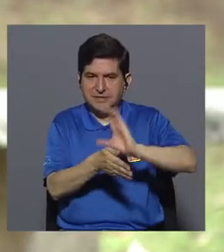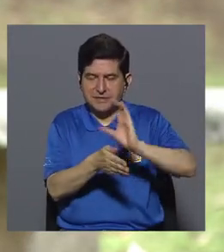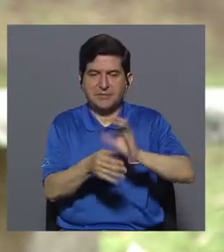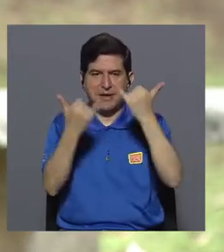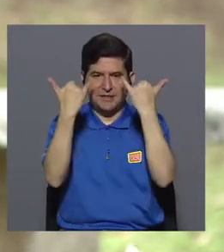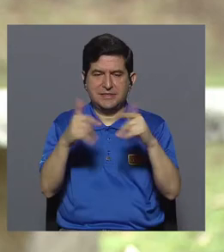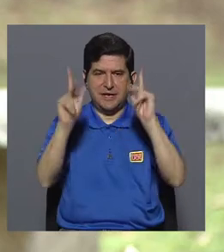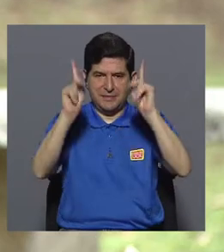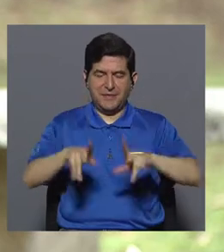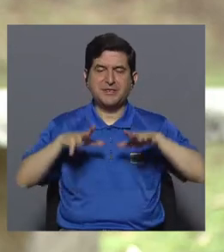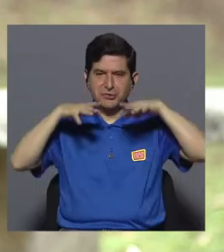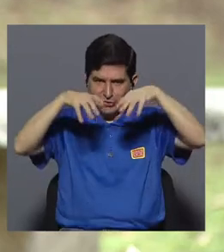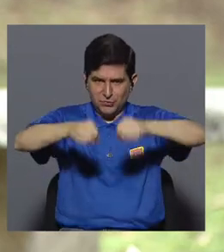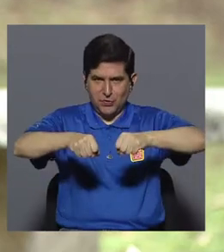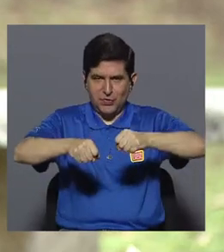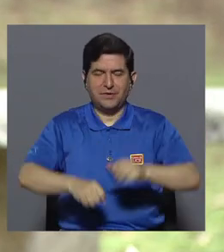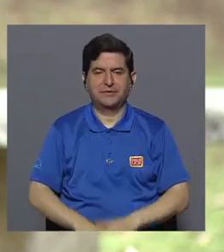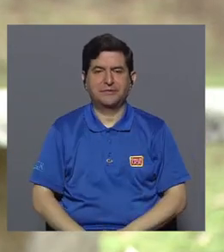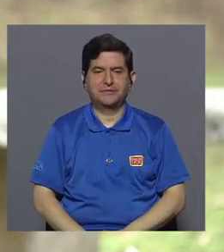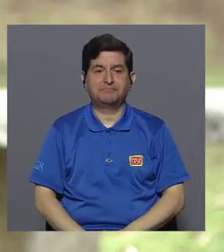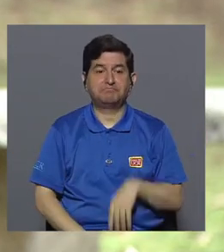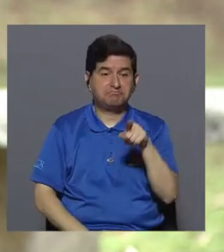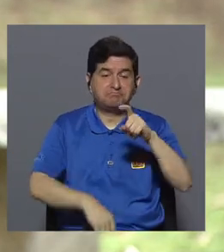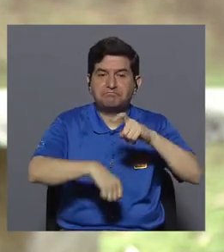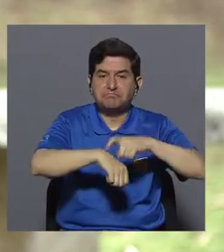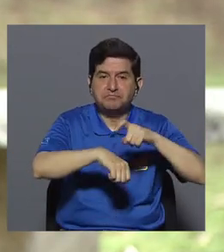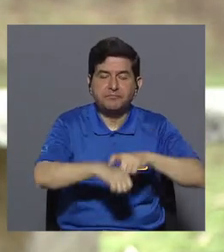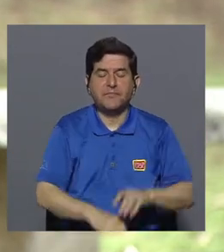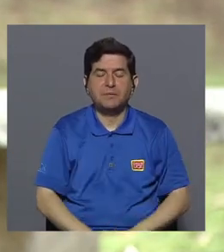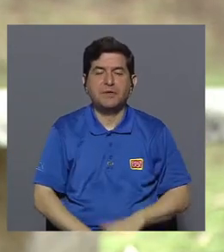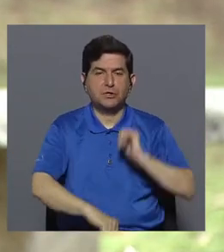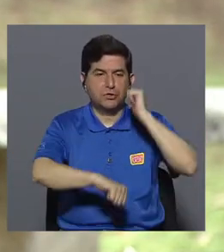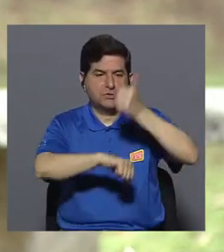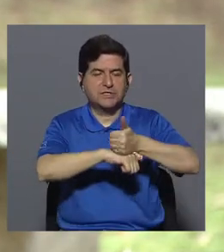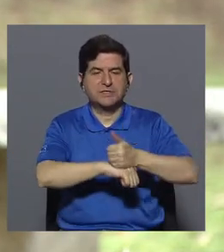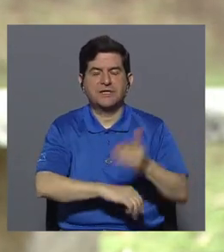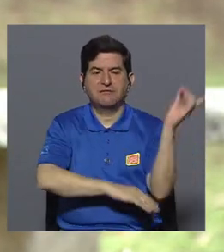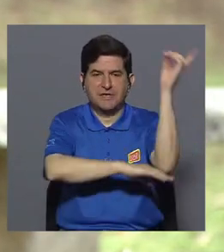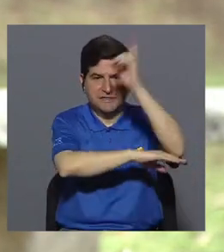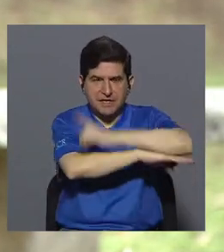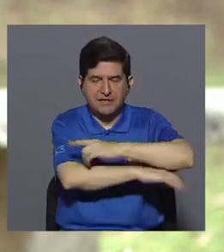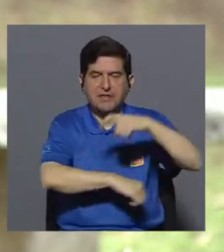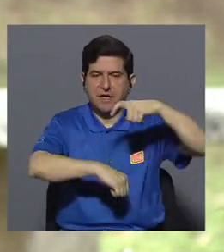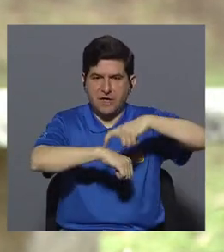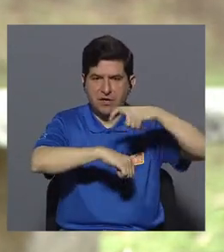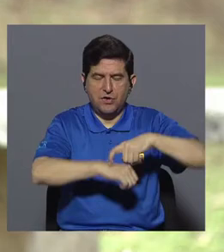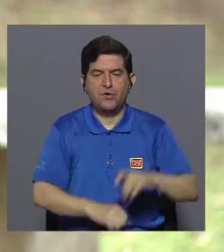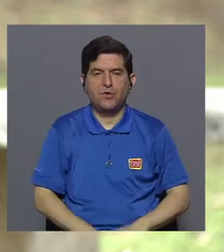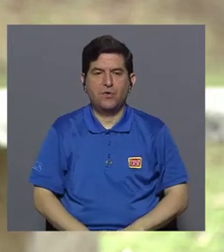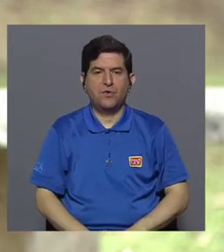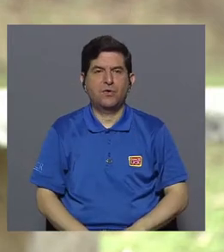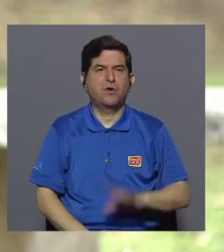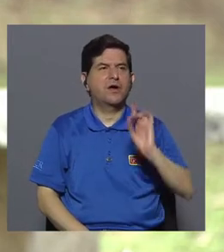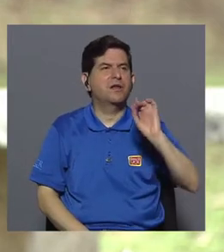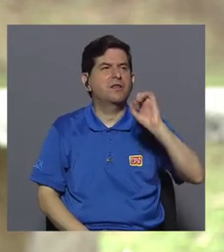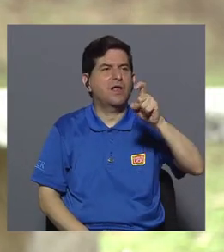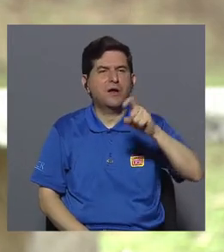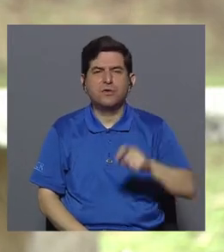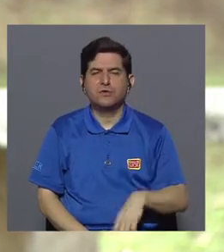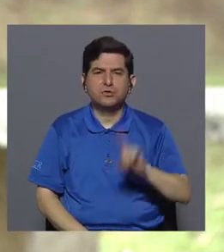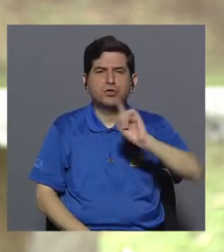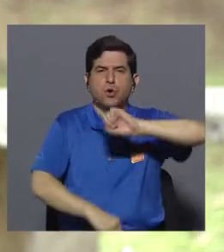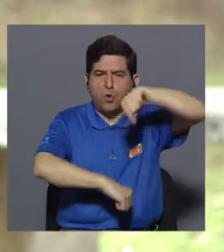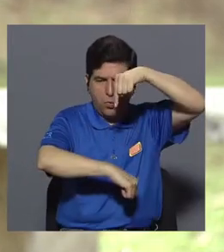Una vez que el usuario saca la cita, se le da tal día, tal hora, se debe presentar en la unidad, la cita diagnóstica dura